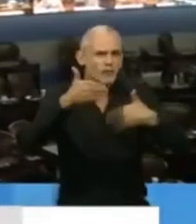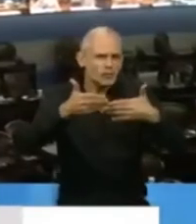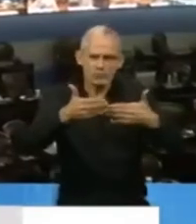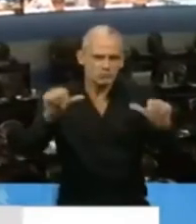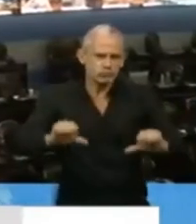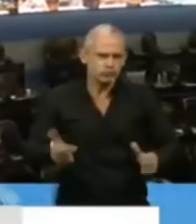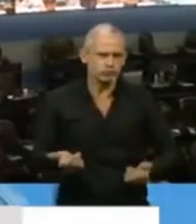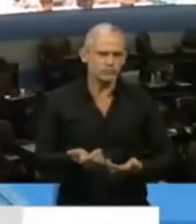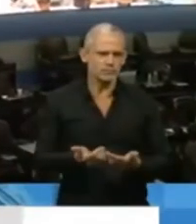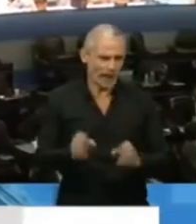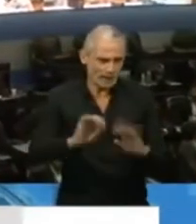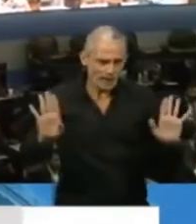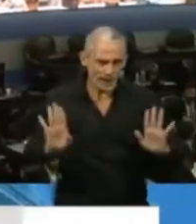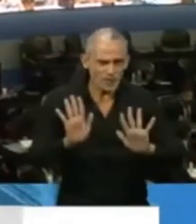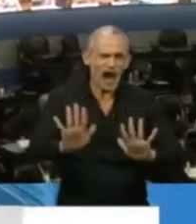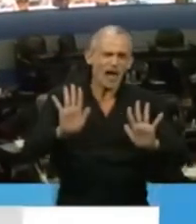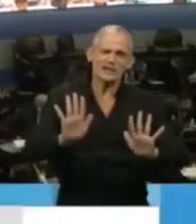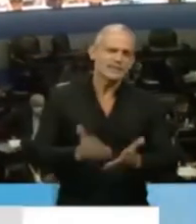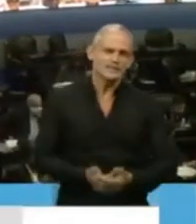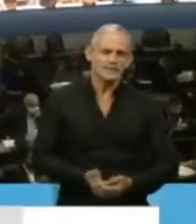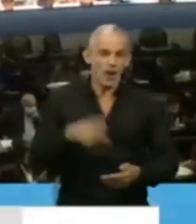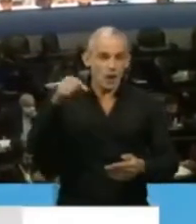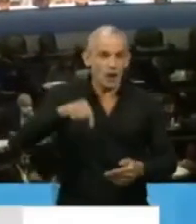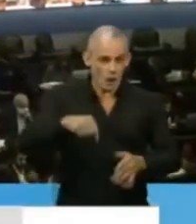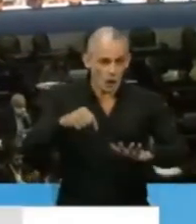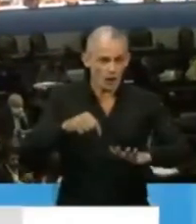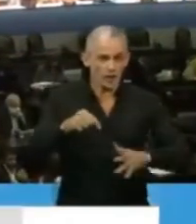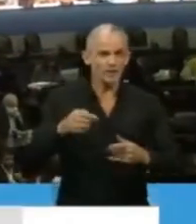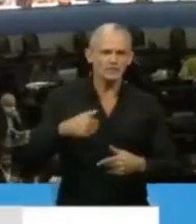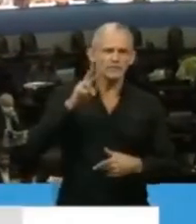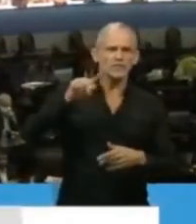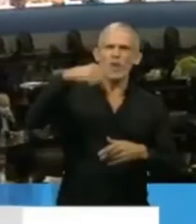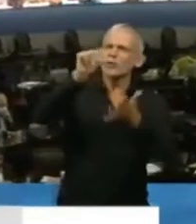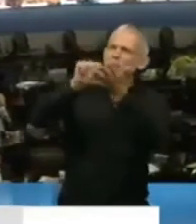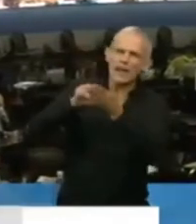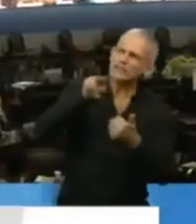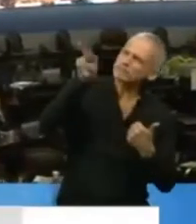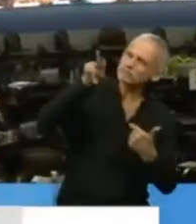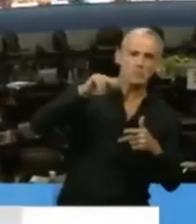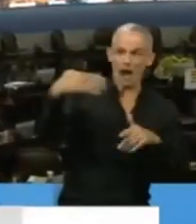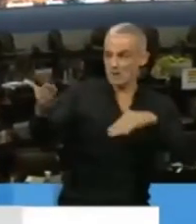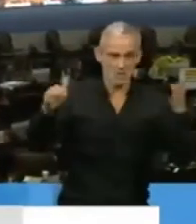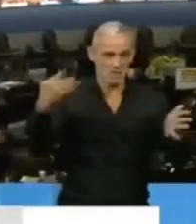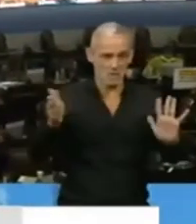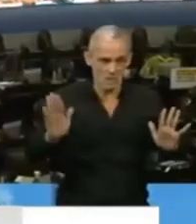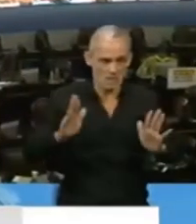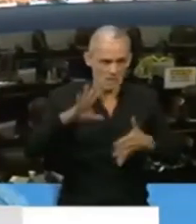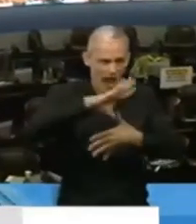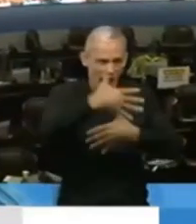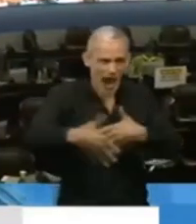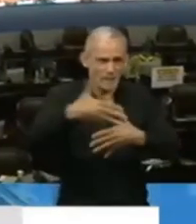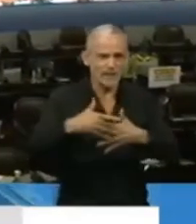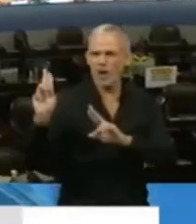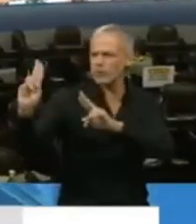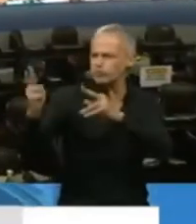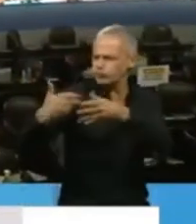dramático, pero es así. Hoy, Presidente, vemos como otros países, vecinos, hermanos, cuentan los muertos